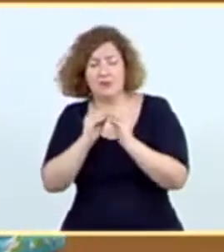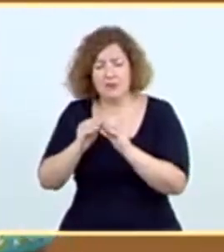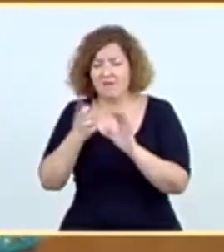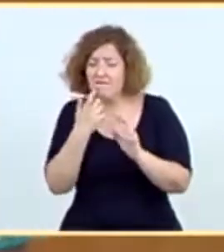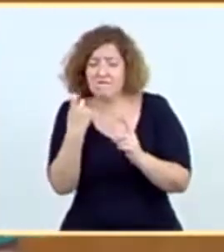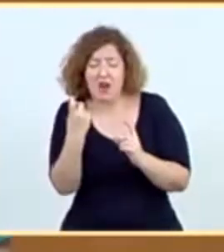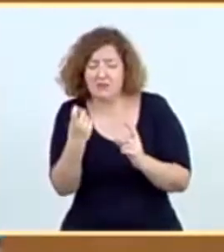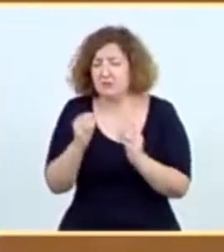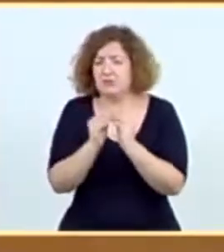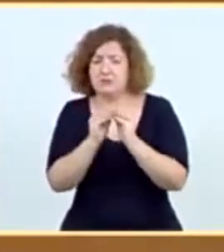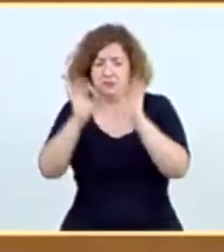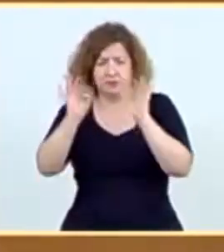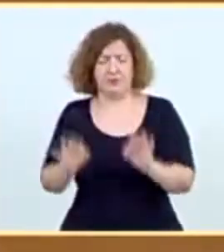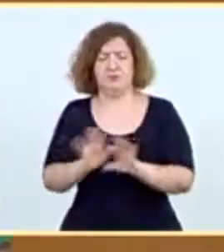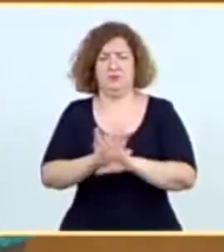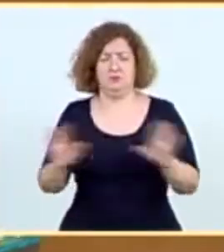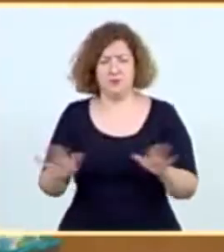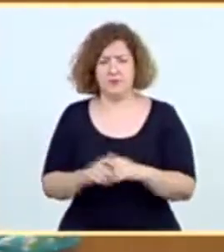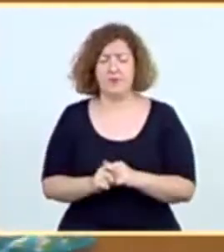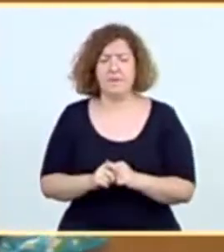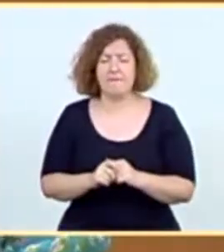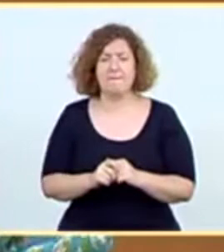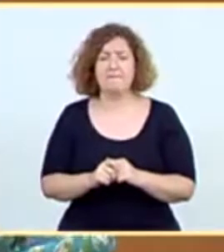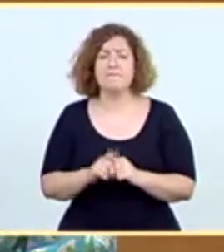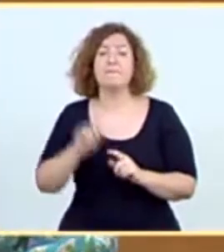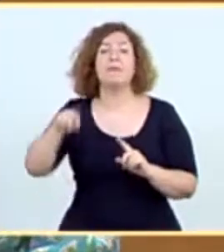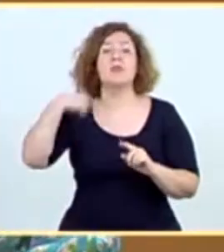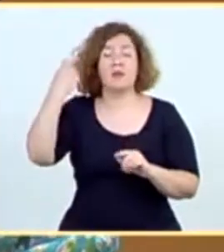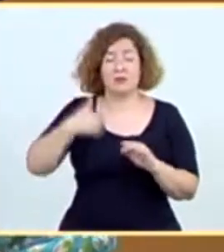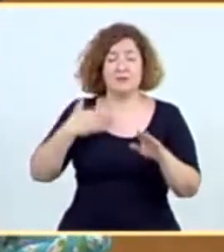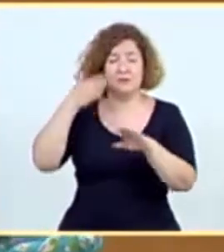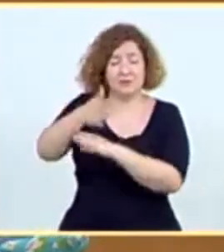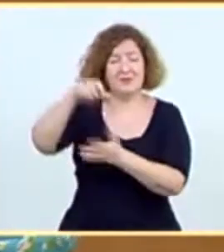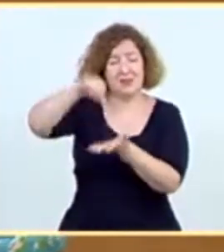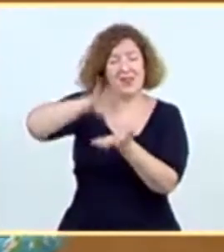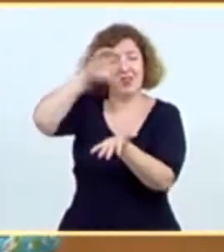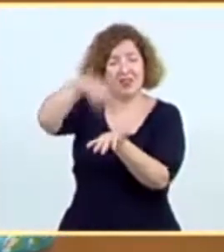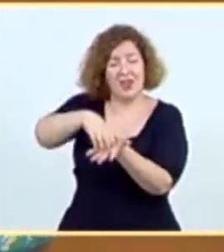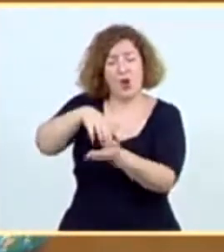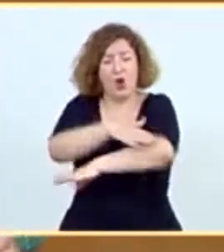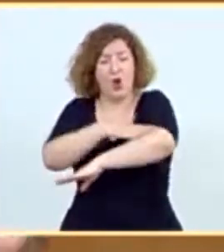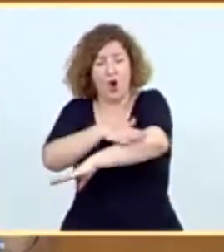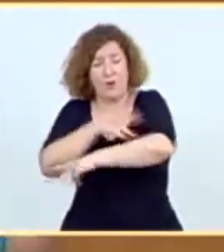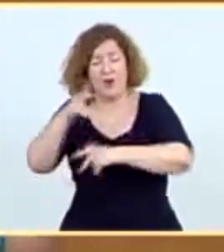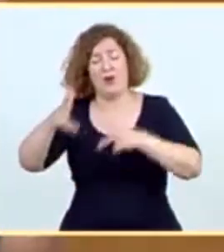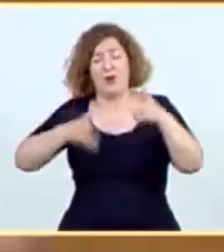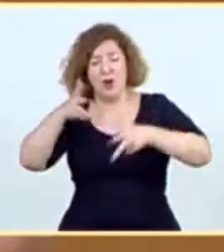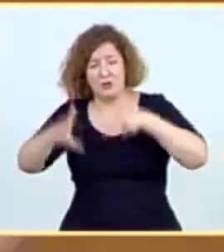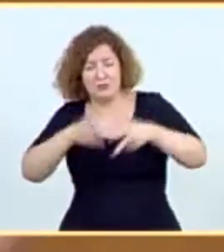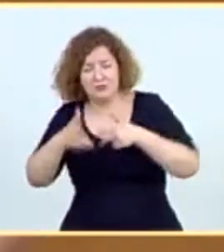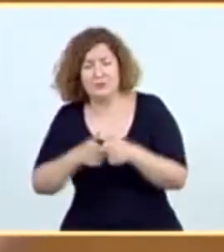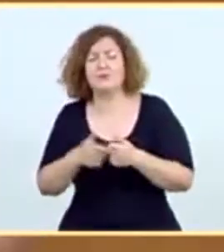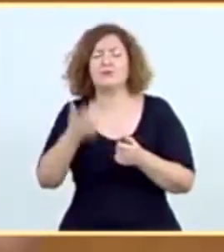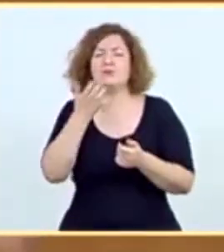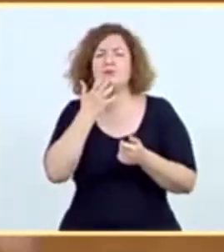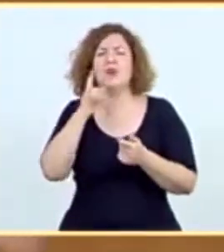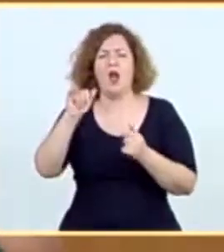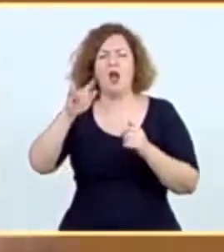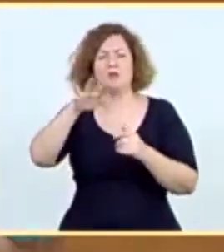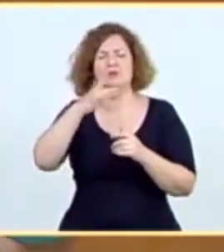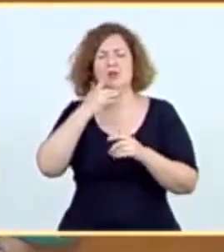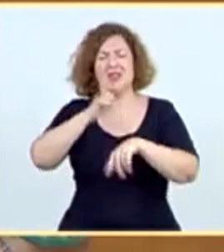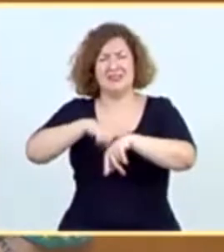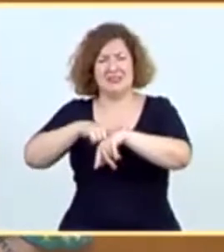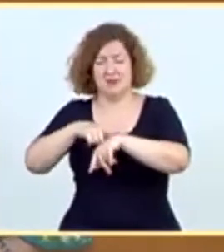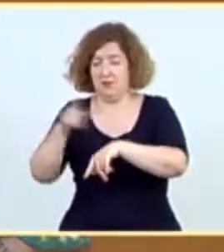los flecos pendientes. Acto seguido, obtuvo una visita a Lenda Caritza el 20 de febrero, donde acordamos un cronograma que usted se ha